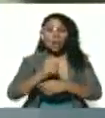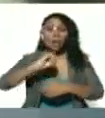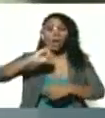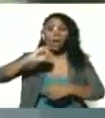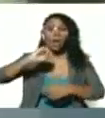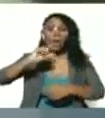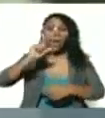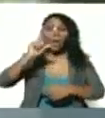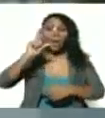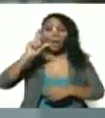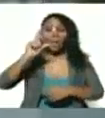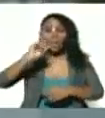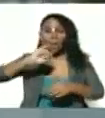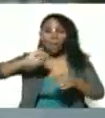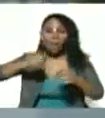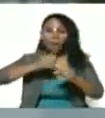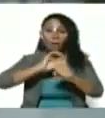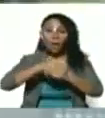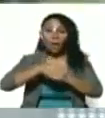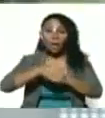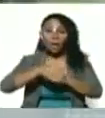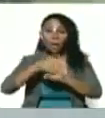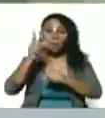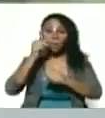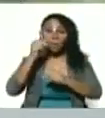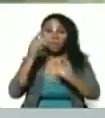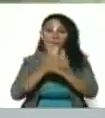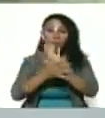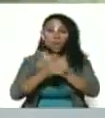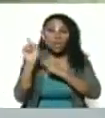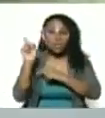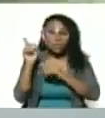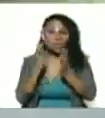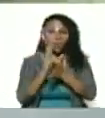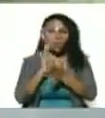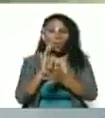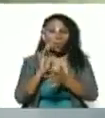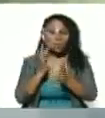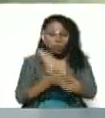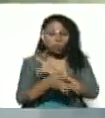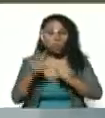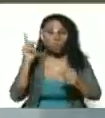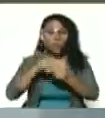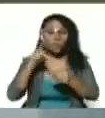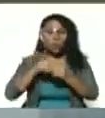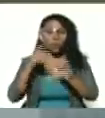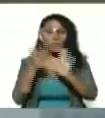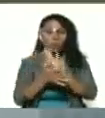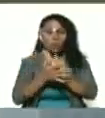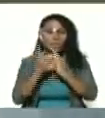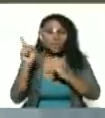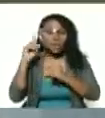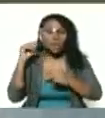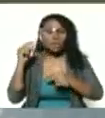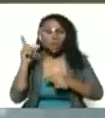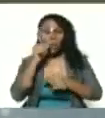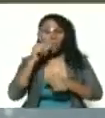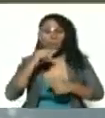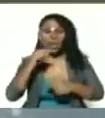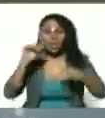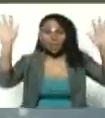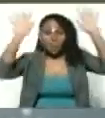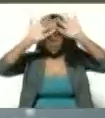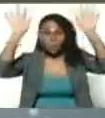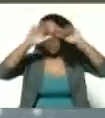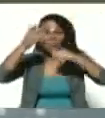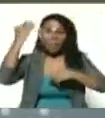Jorge, en el periodo del 76, era el periodo de la bonanza petrolera. Carlos Andrés Pérez de presidente,